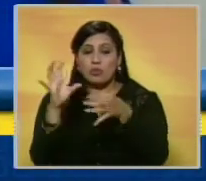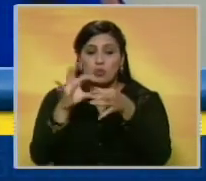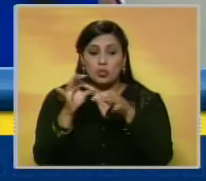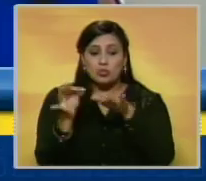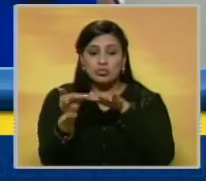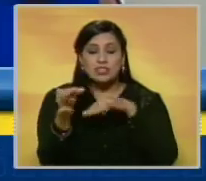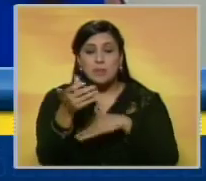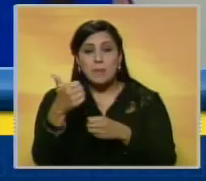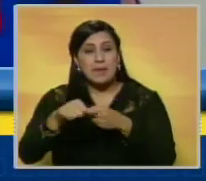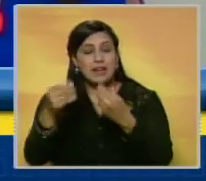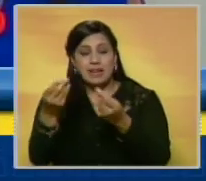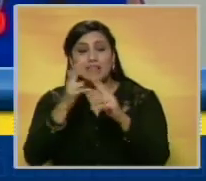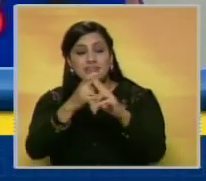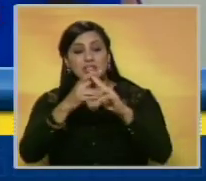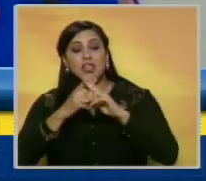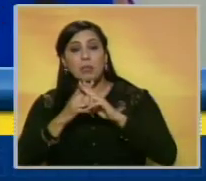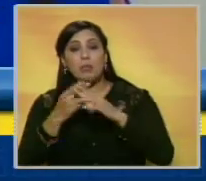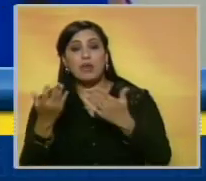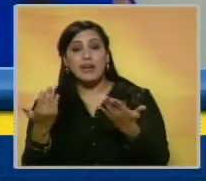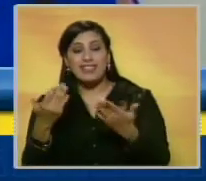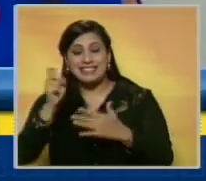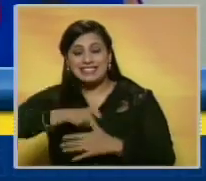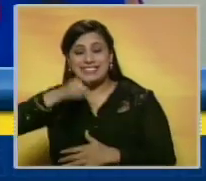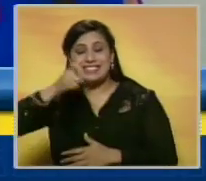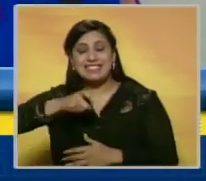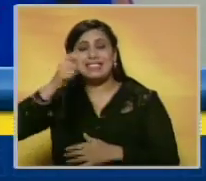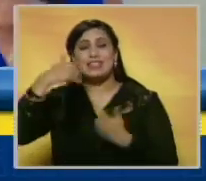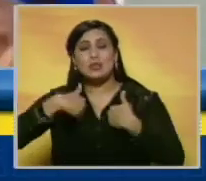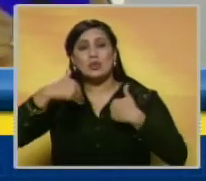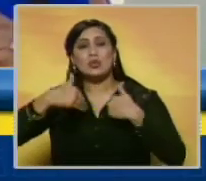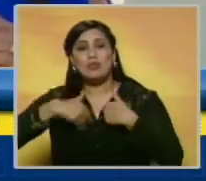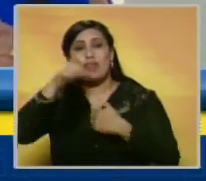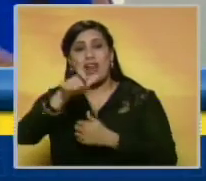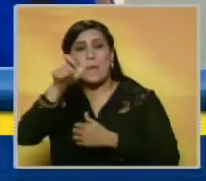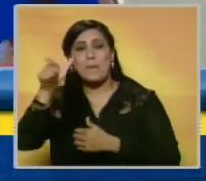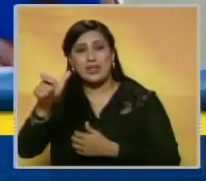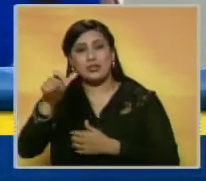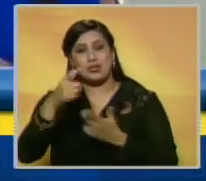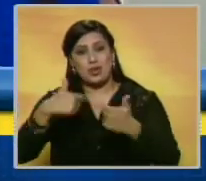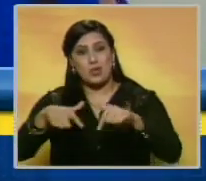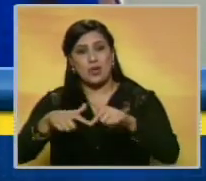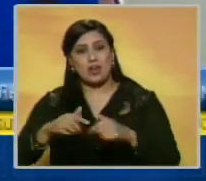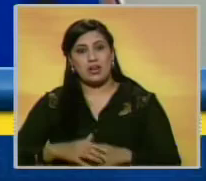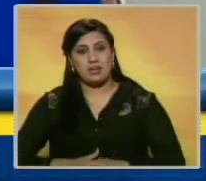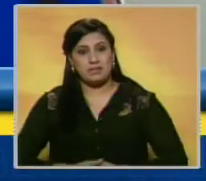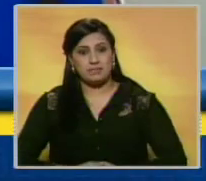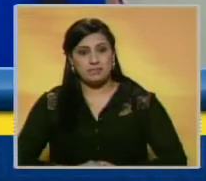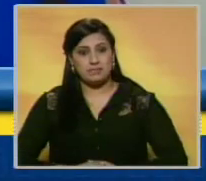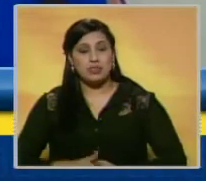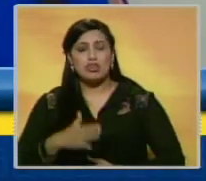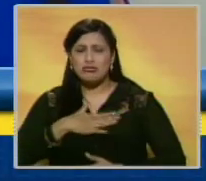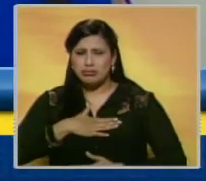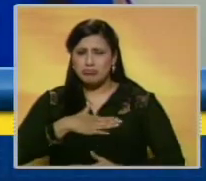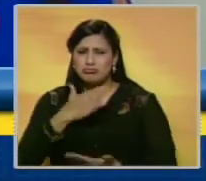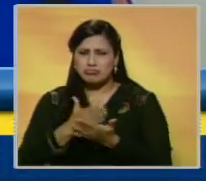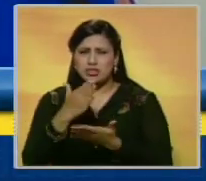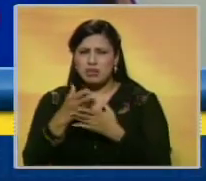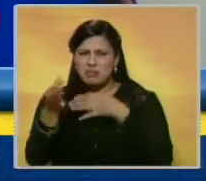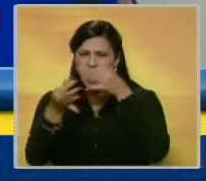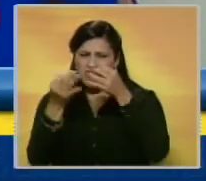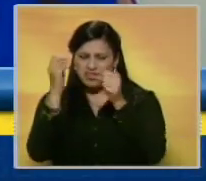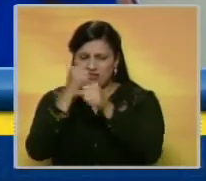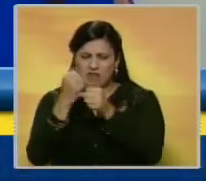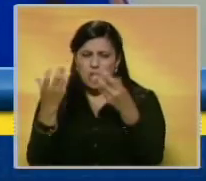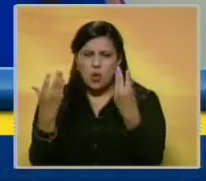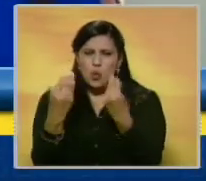Municipal de Maracaibo para darle respuesta a las necesidades que afectan a los habitantes de esa localidad. Yo siempre hablo del trabajo en